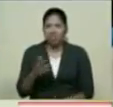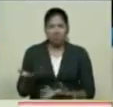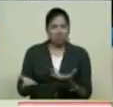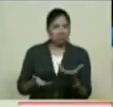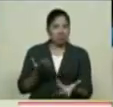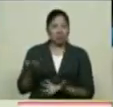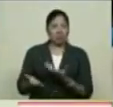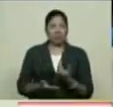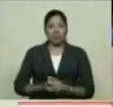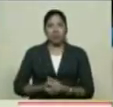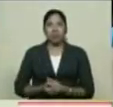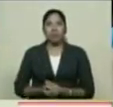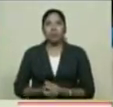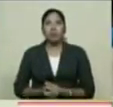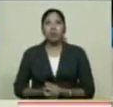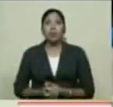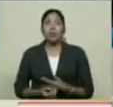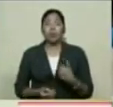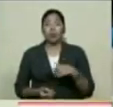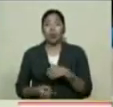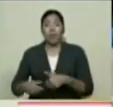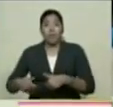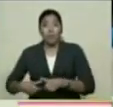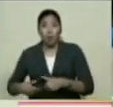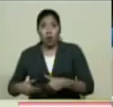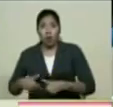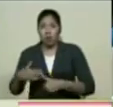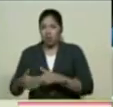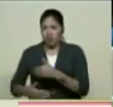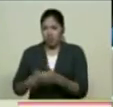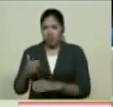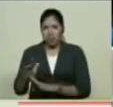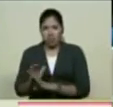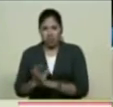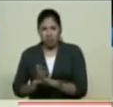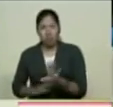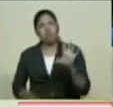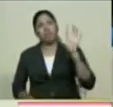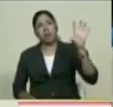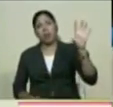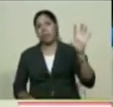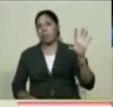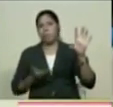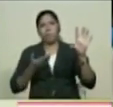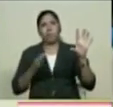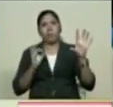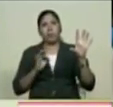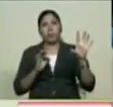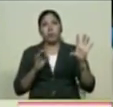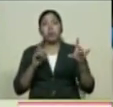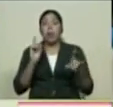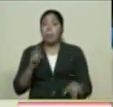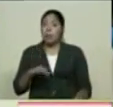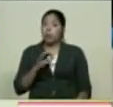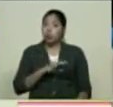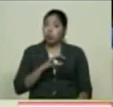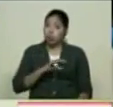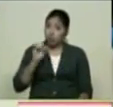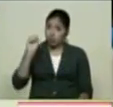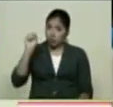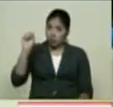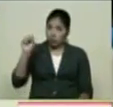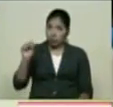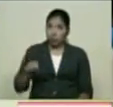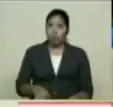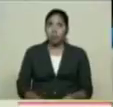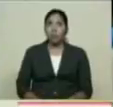lo que nosotros hagamos Va en esfuerzo De esta gran patria Llamada Venezuela Y la construcción Del socialismo Que lo estamos Haciendo Y que